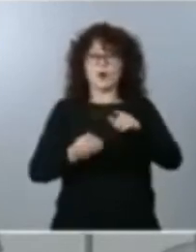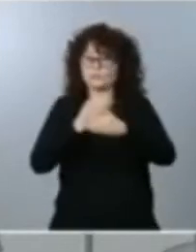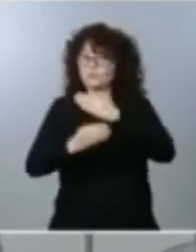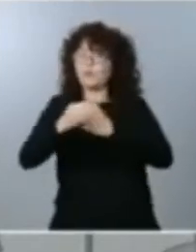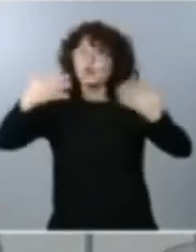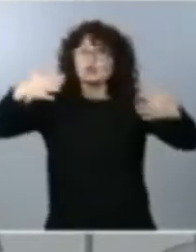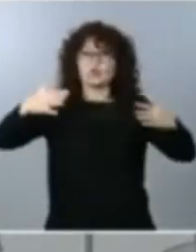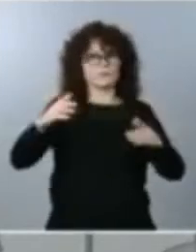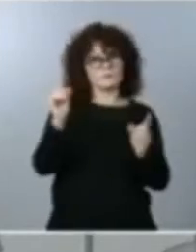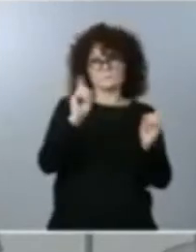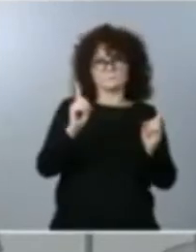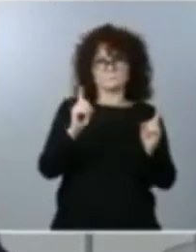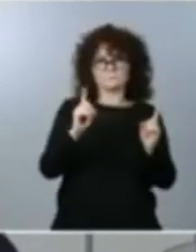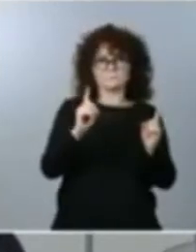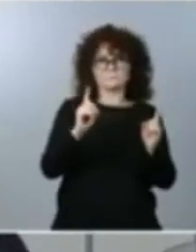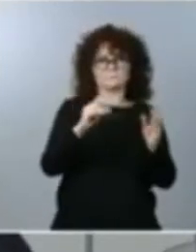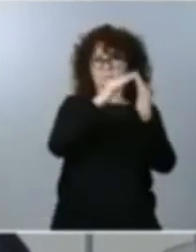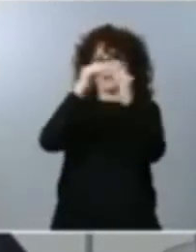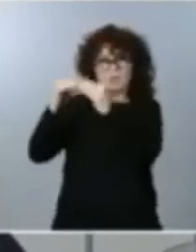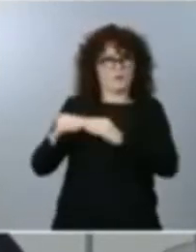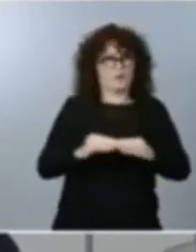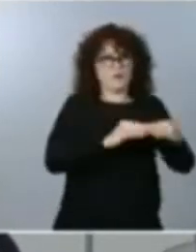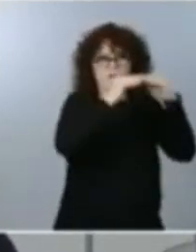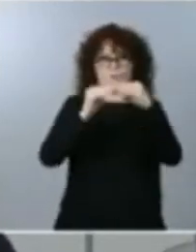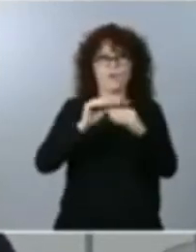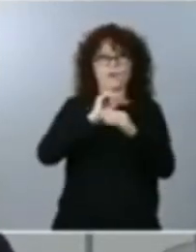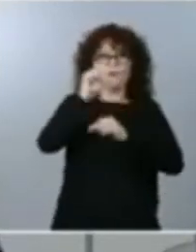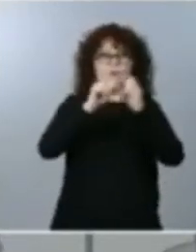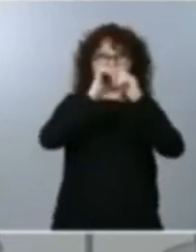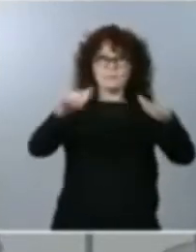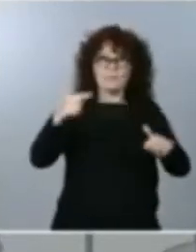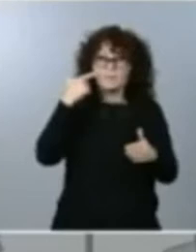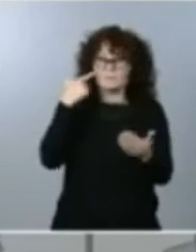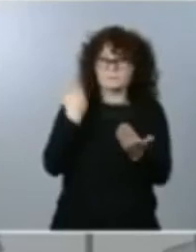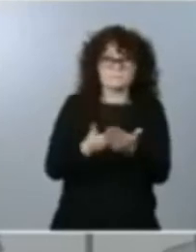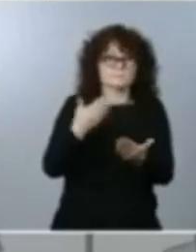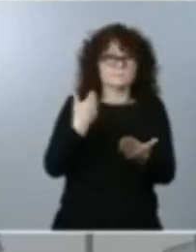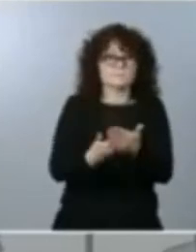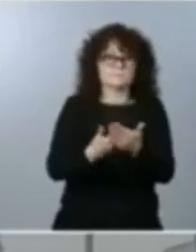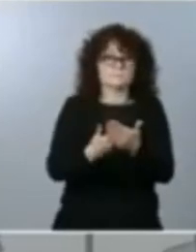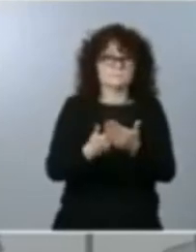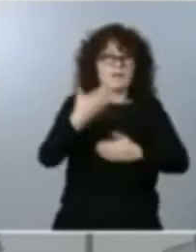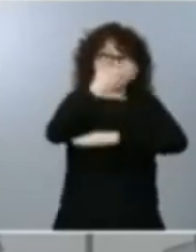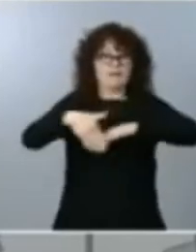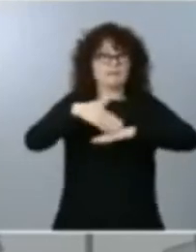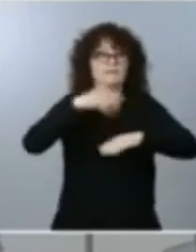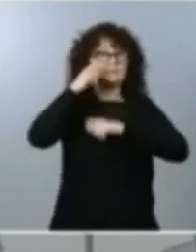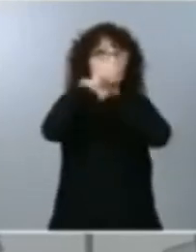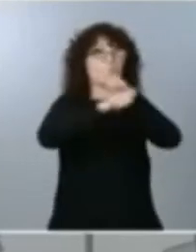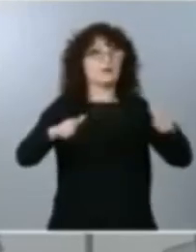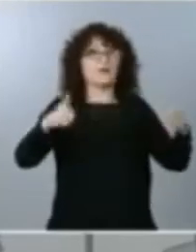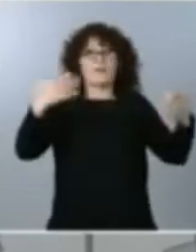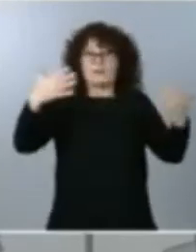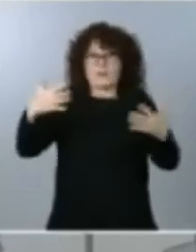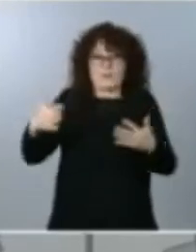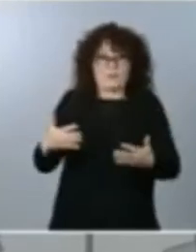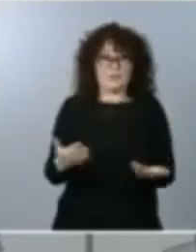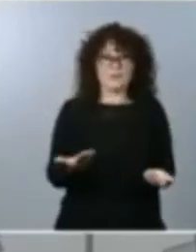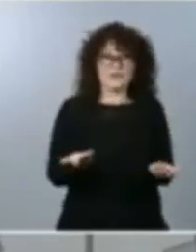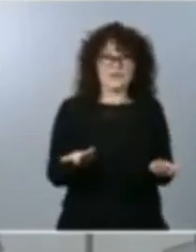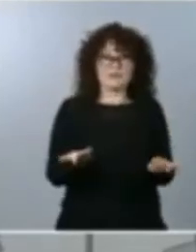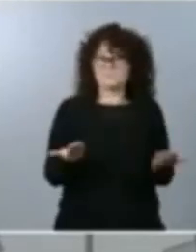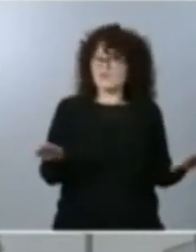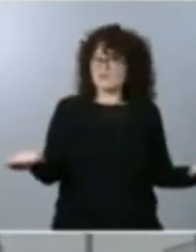la pandemia nos deja bien claro dónde están los límites de la humanidad y por tanto la necesidad de que tenemos que trabajar